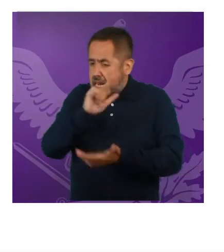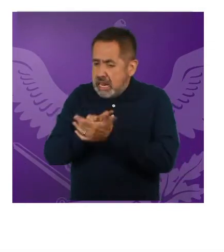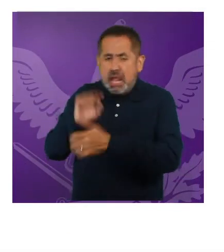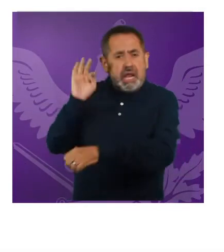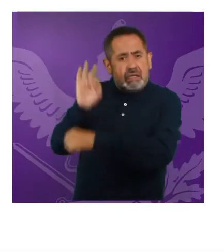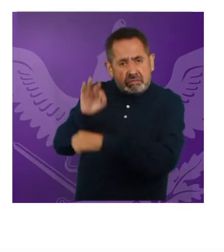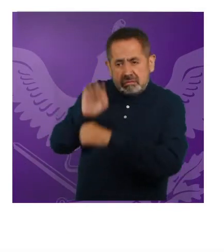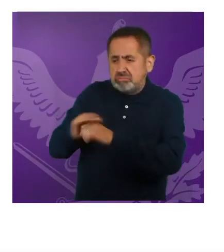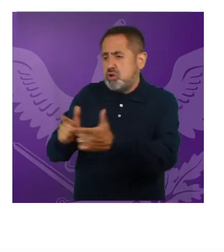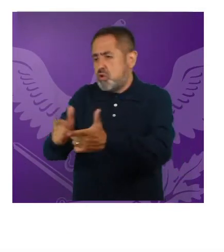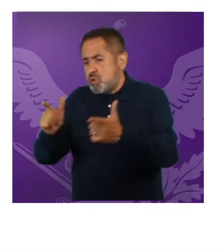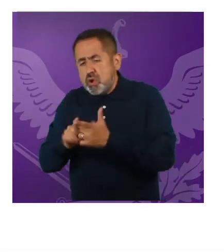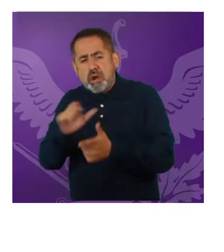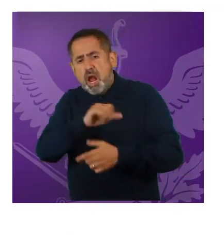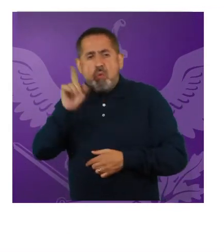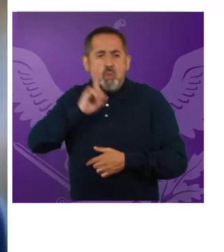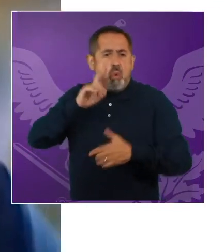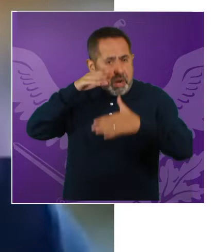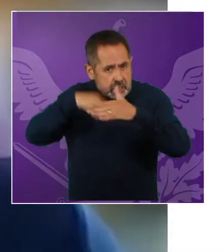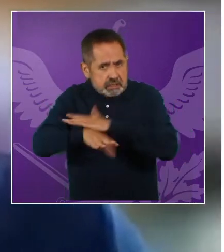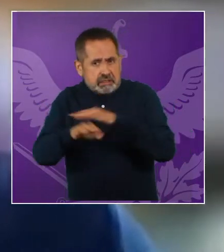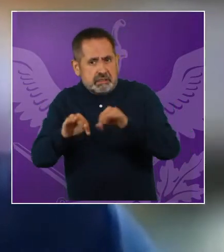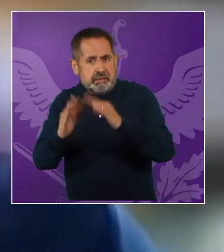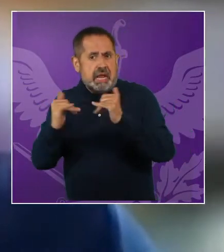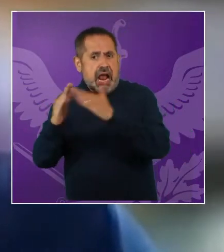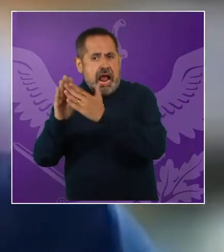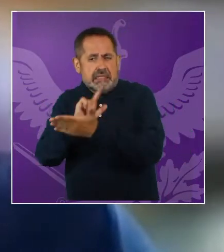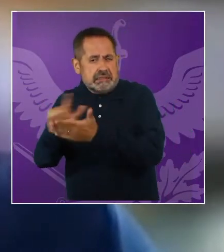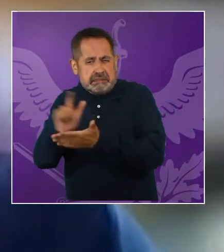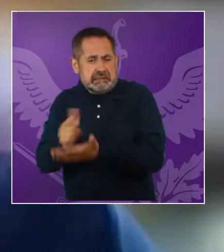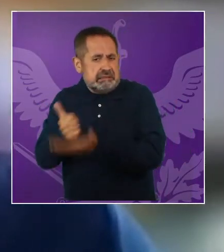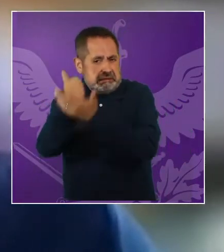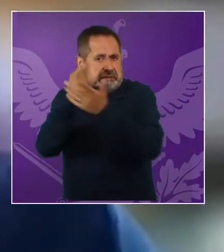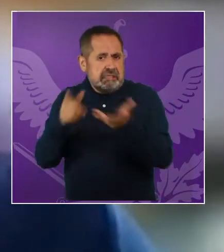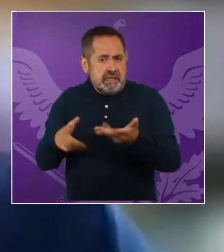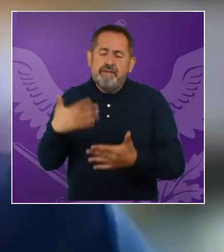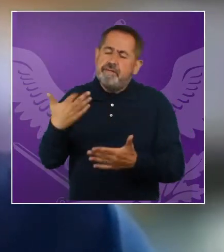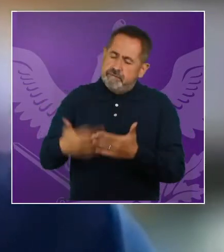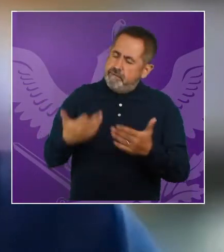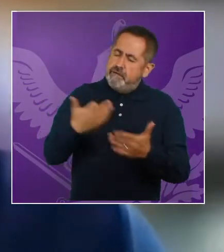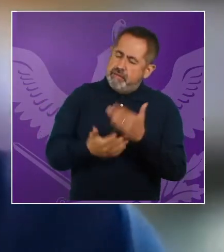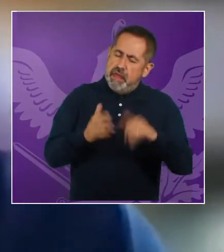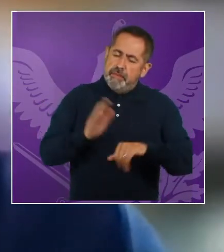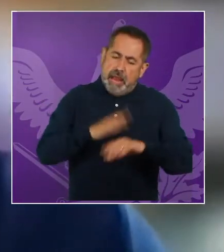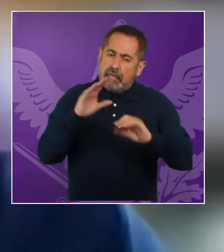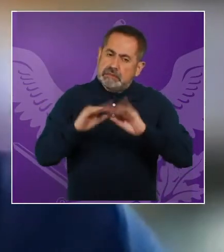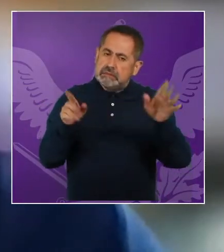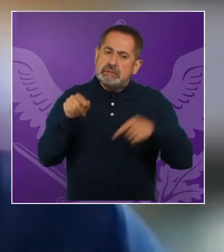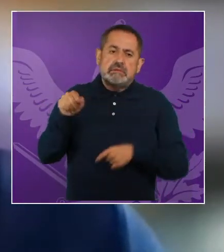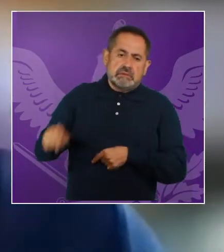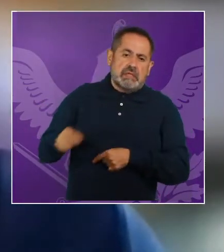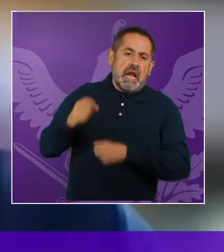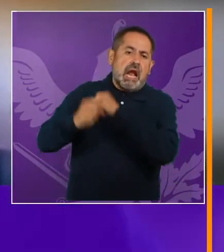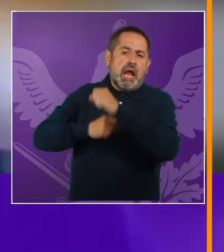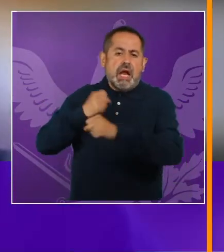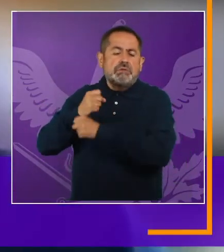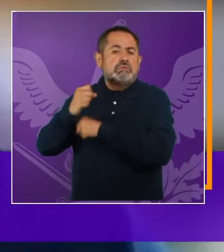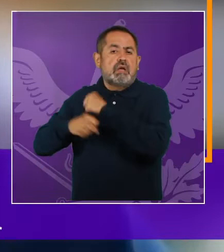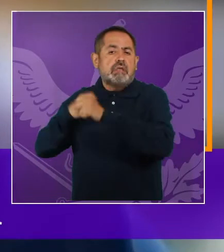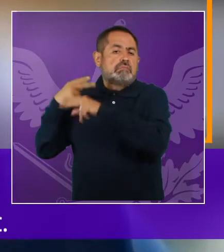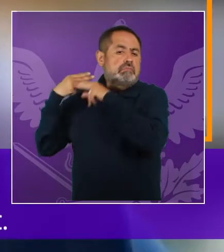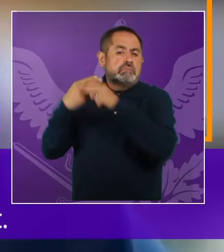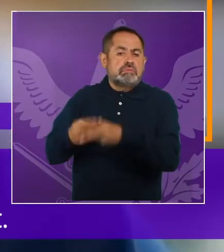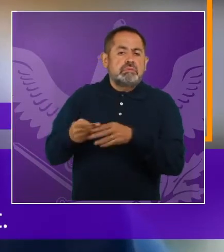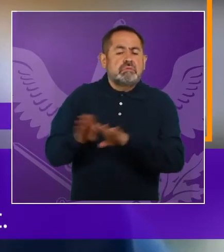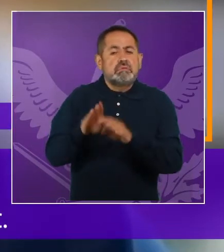como, como, o grupos de trabajadoras del hogar, pero también falta, falta hablar también de